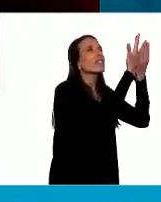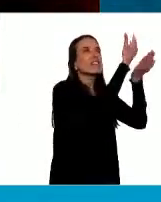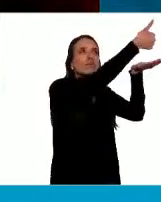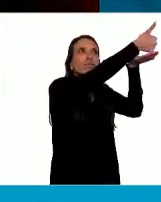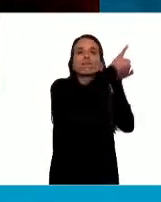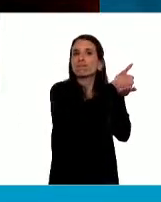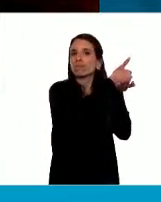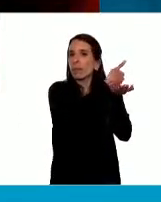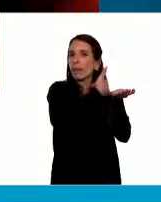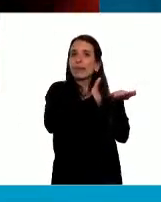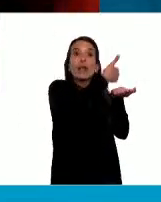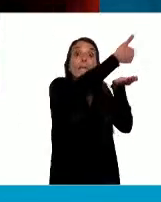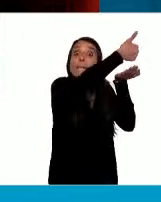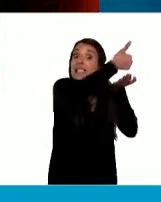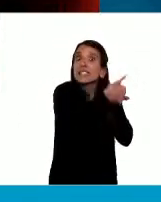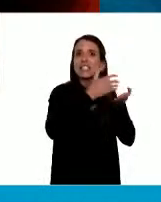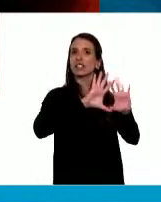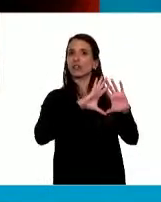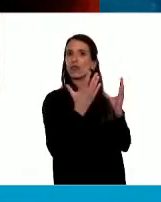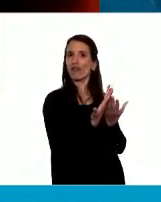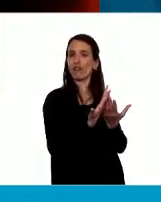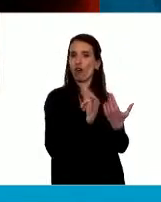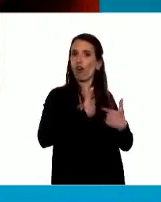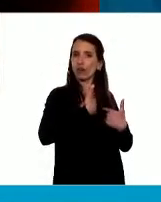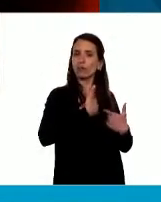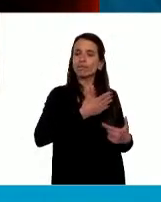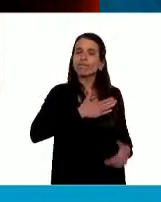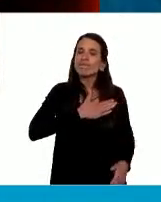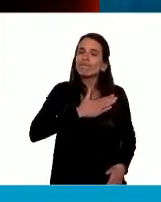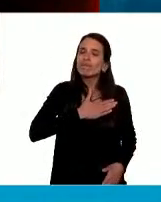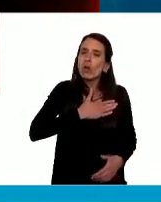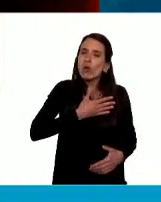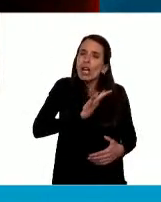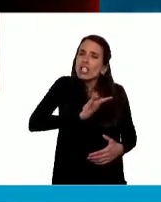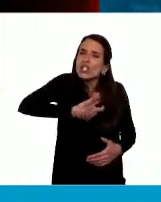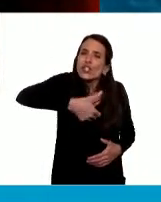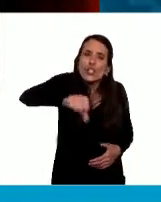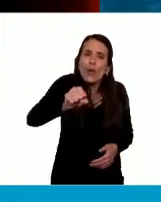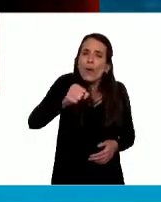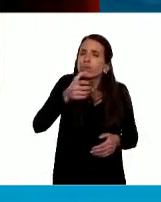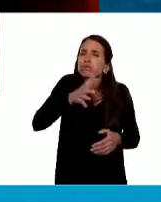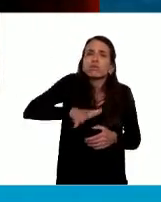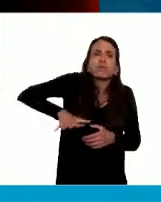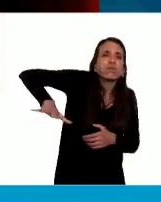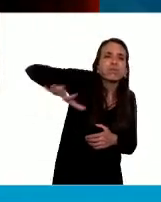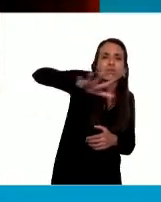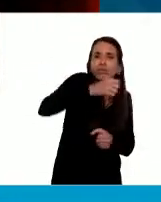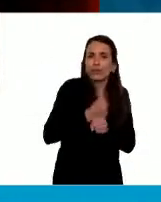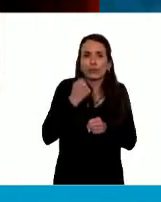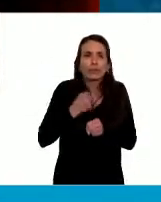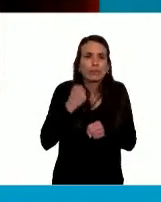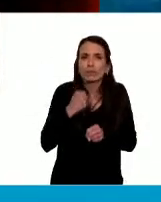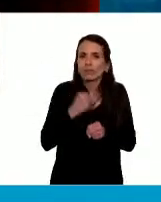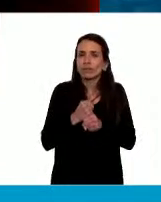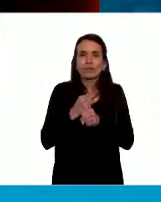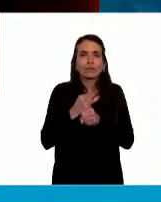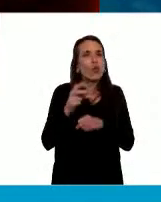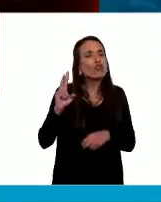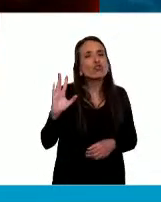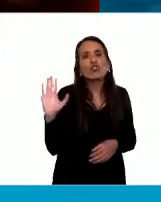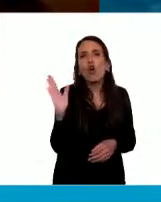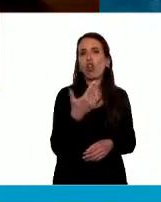manera, ya que en nuestros corazones la llevamos a todas partes, todos los peronistas,